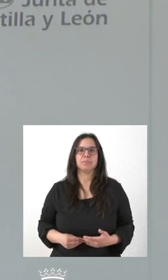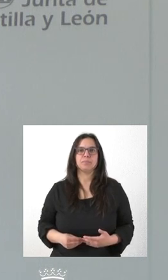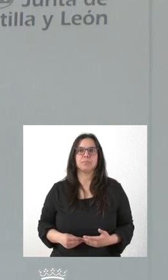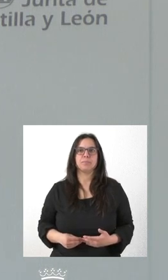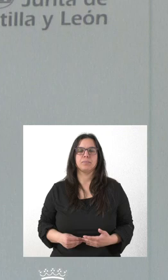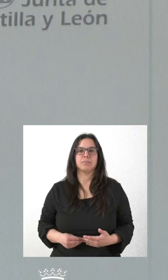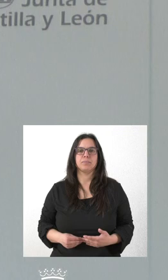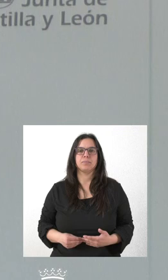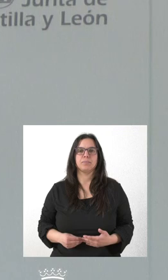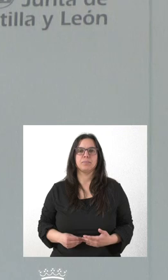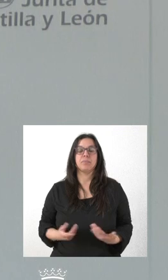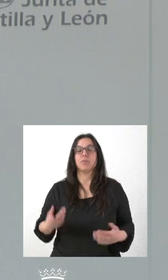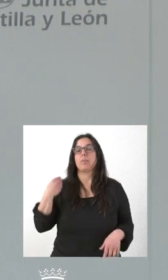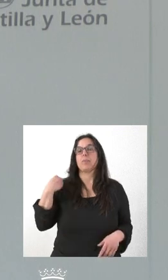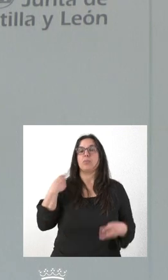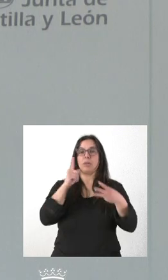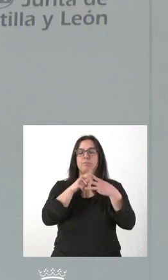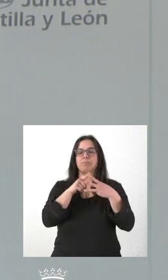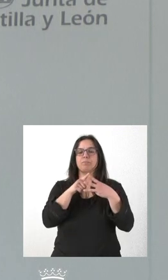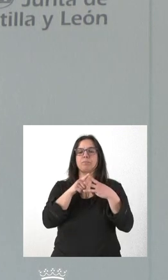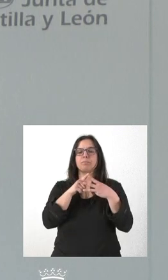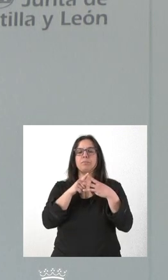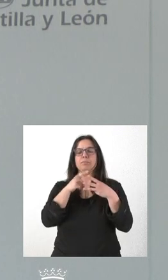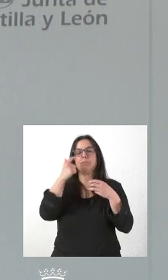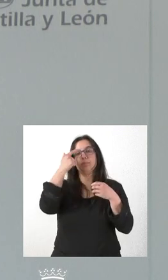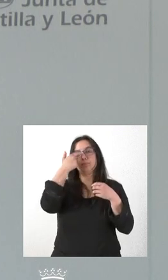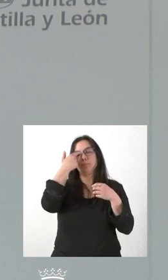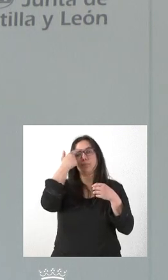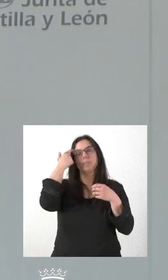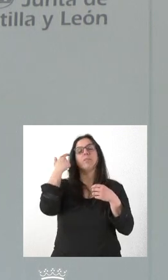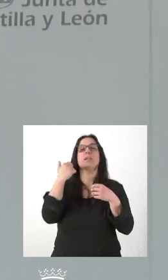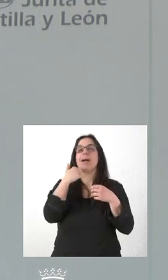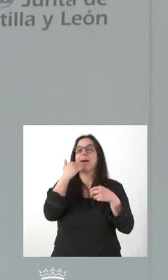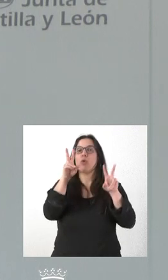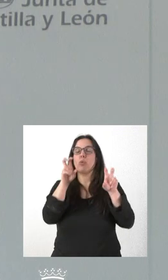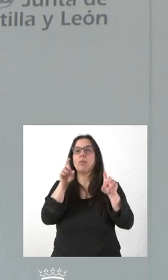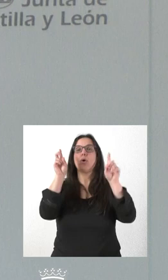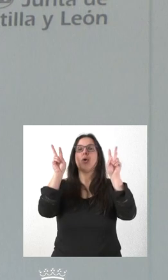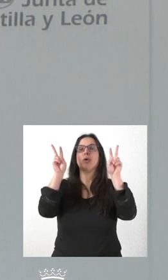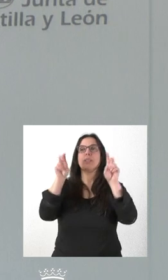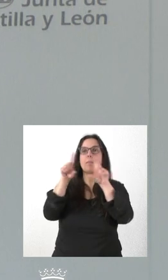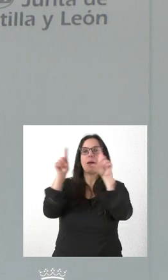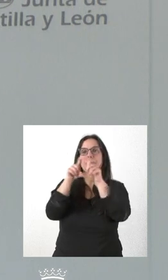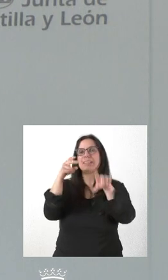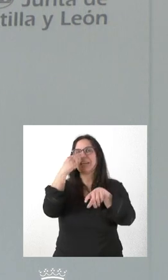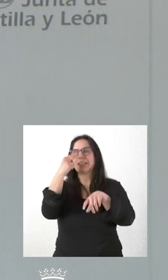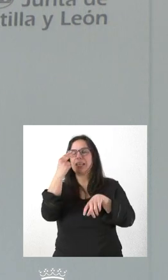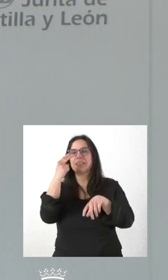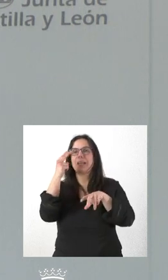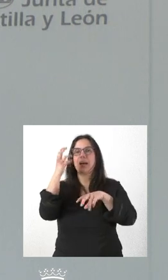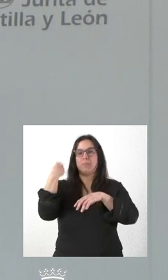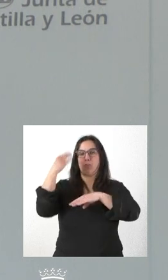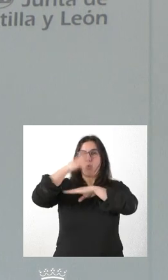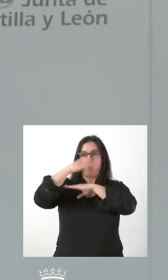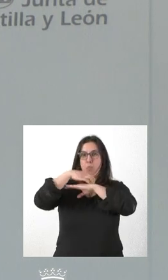Pues me pregunta de la primera parte si hay alguna novedad en relación con empresas interesadas. Yo creo que usted ha señalado